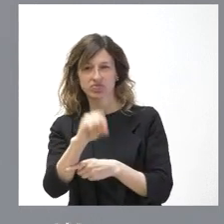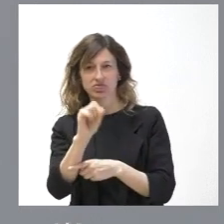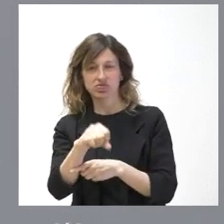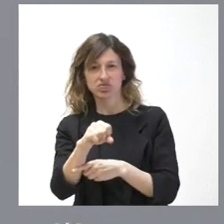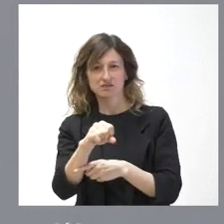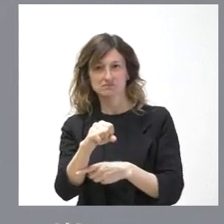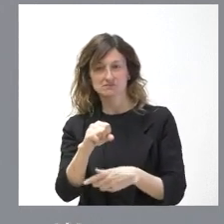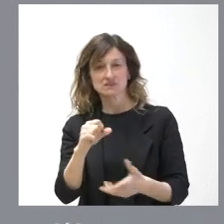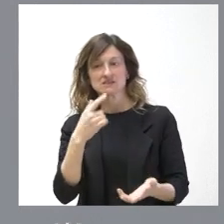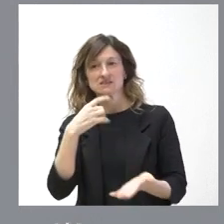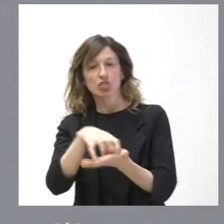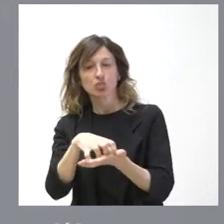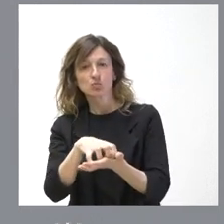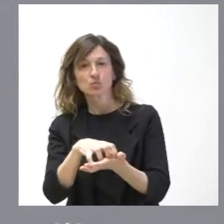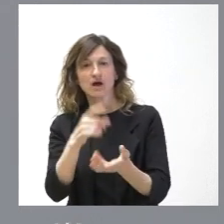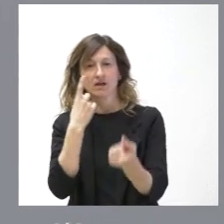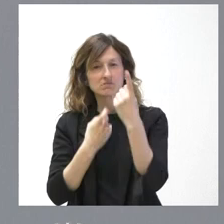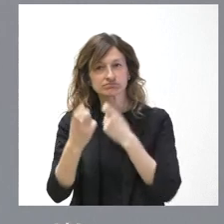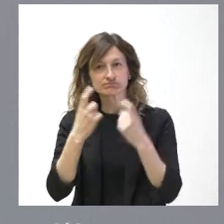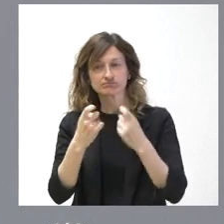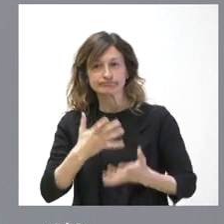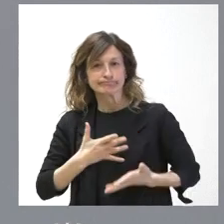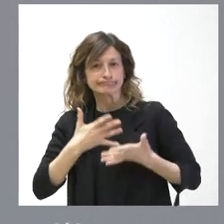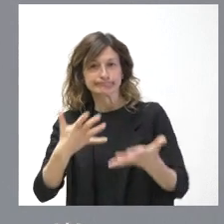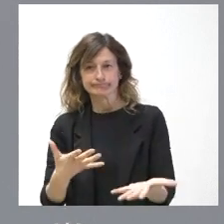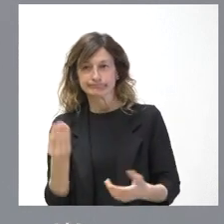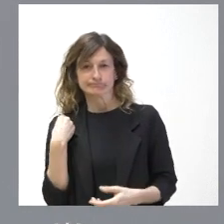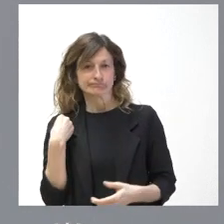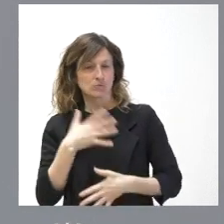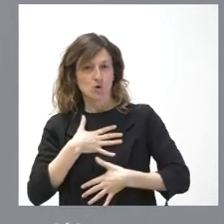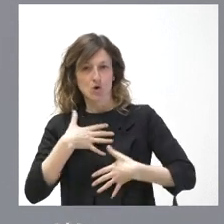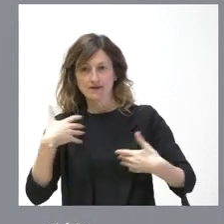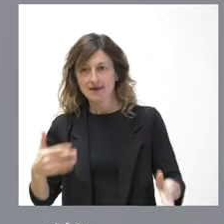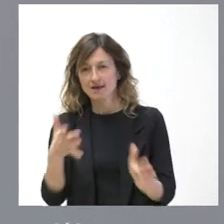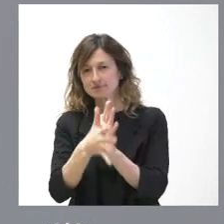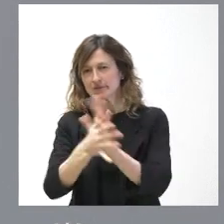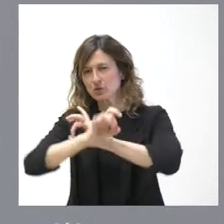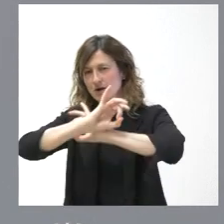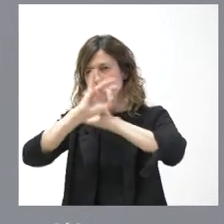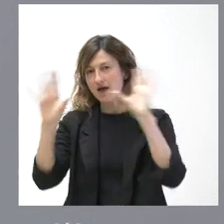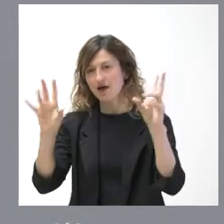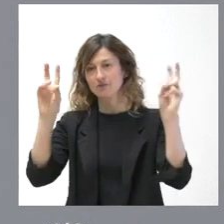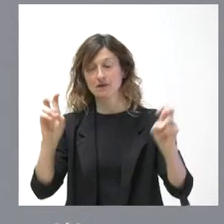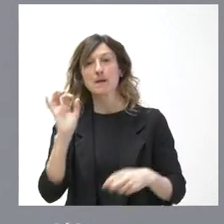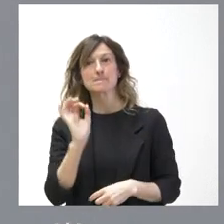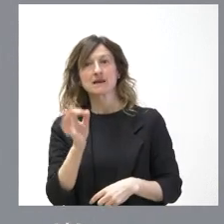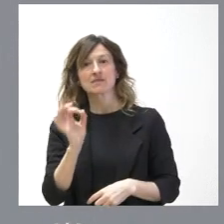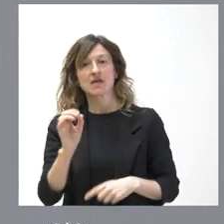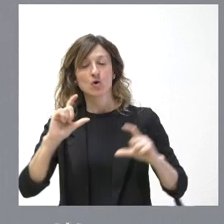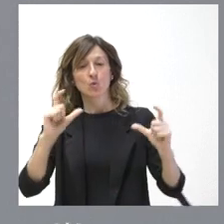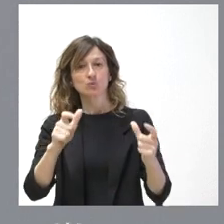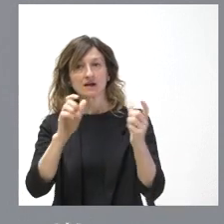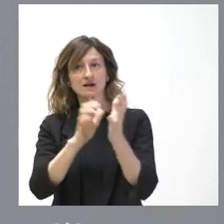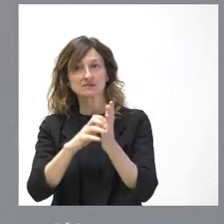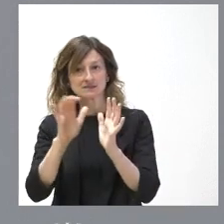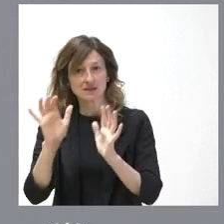cualquier duda de información, pues estamos a su disposición, como estamos siempre, para aclararles este asunto. Y, efectivamente, el presidente de la Junta de Castilla y León ha